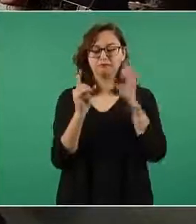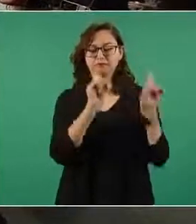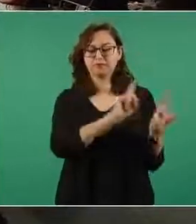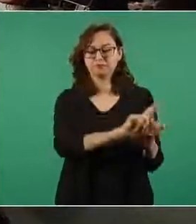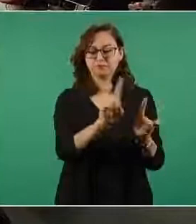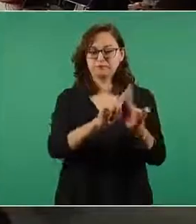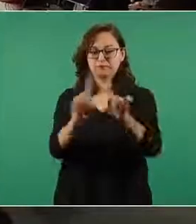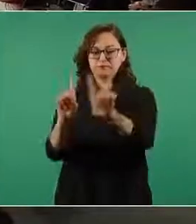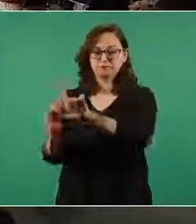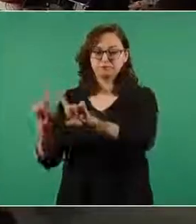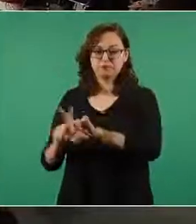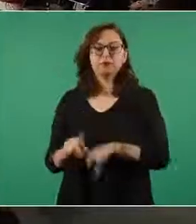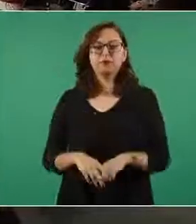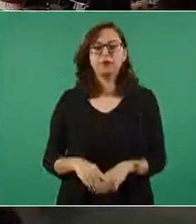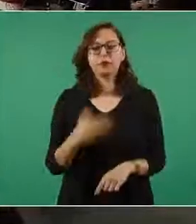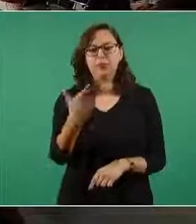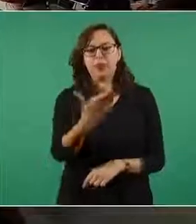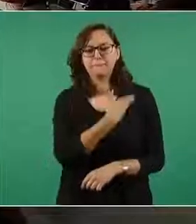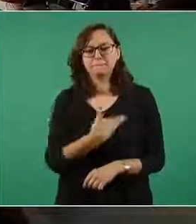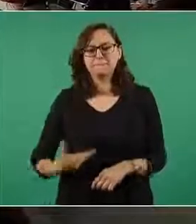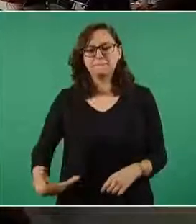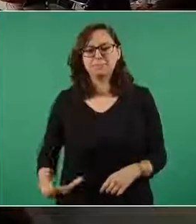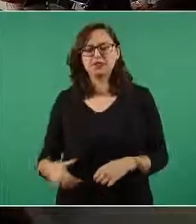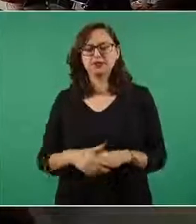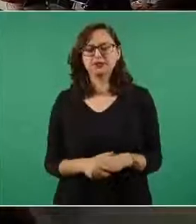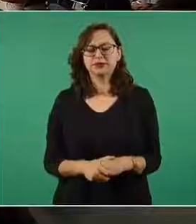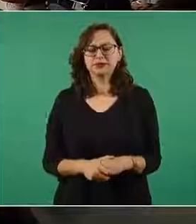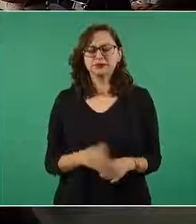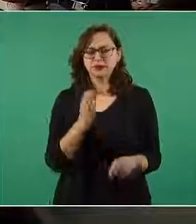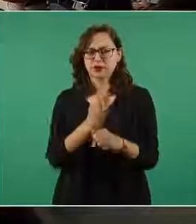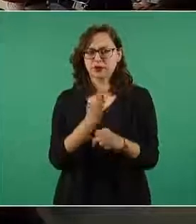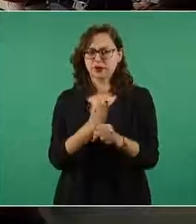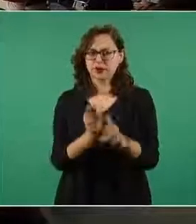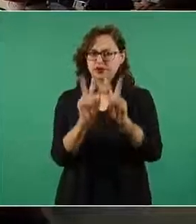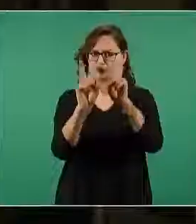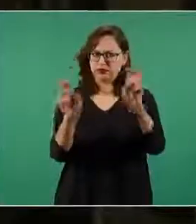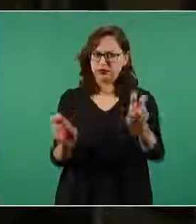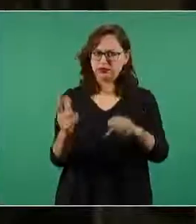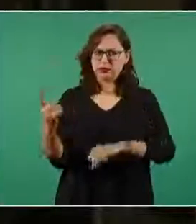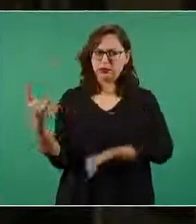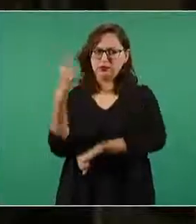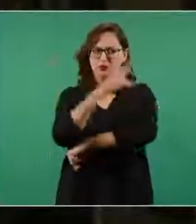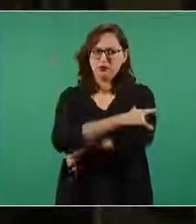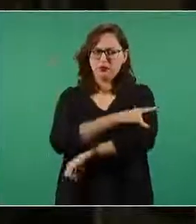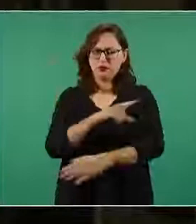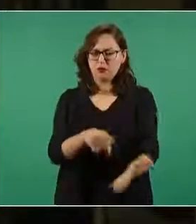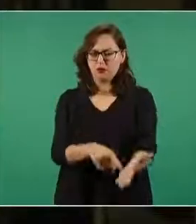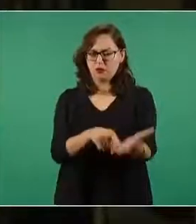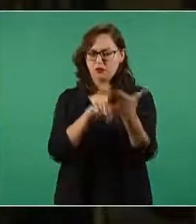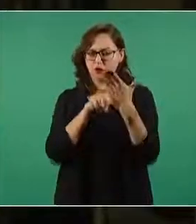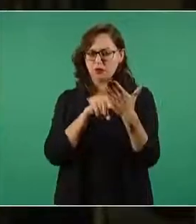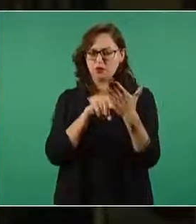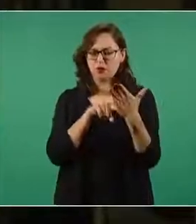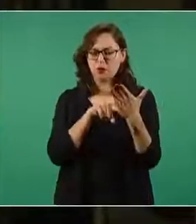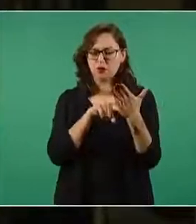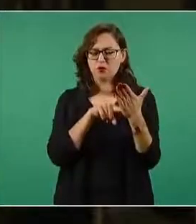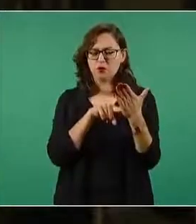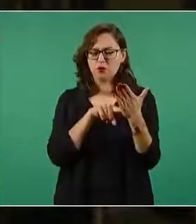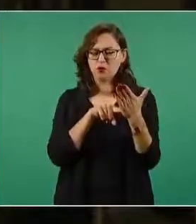Cantón señor presidente aprovechando la coyuntura que presentaron ahorita sobre el aeropuerto internacional Felipe Ángeles